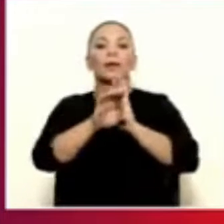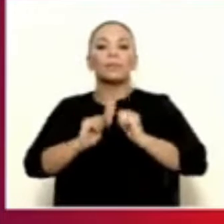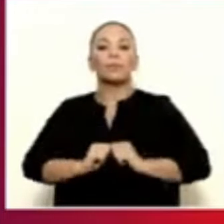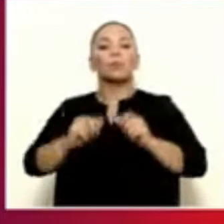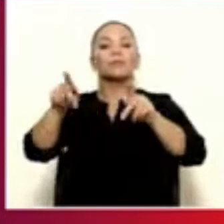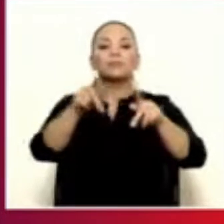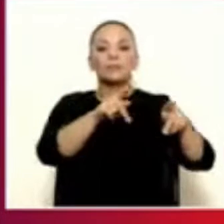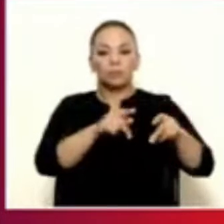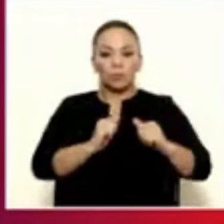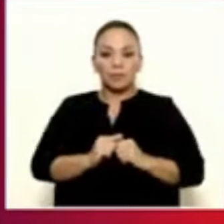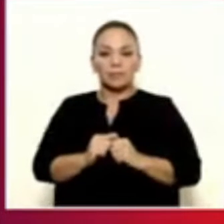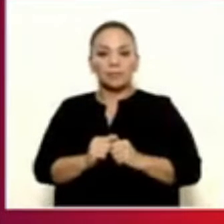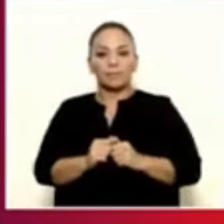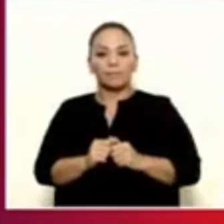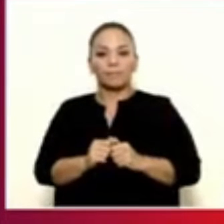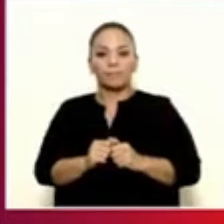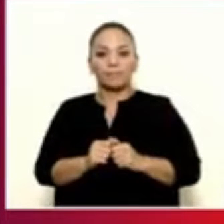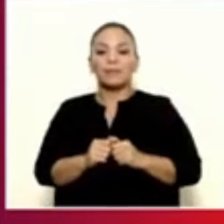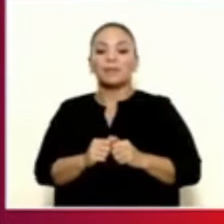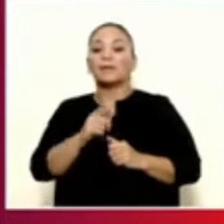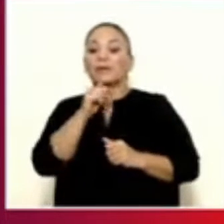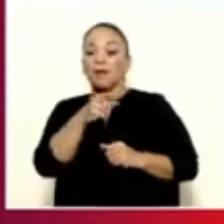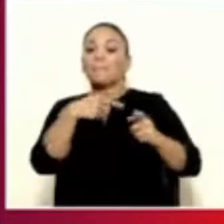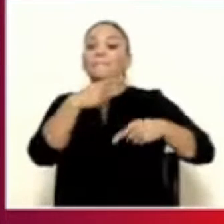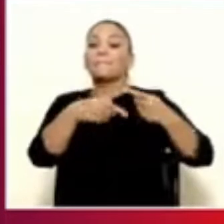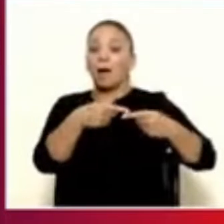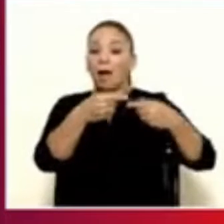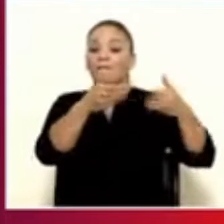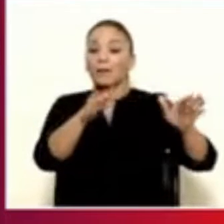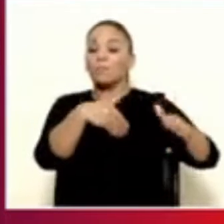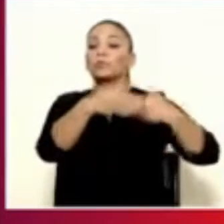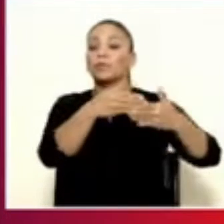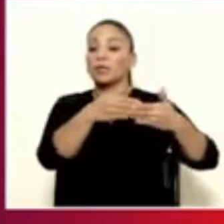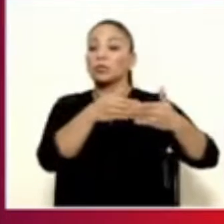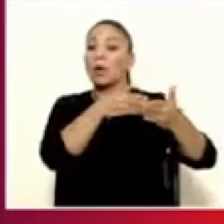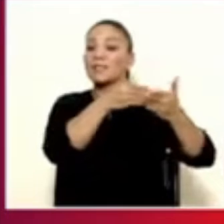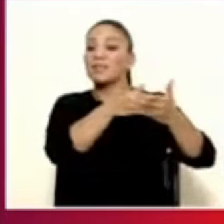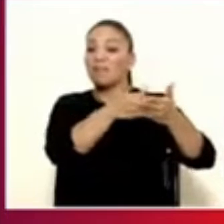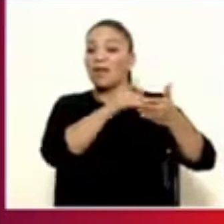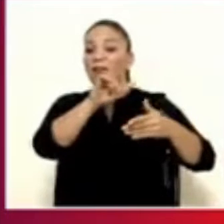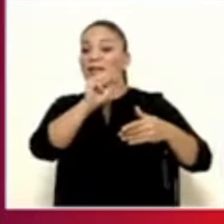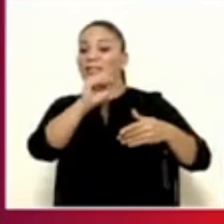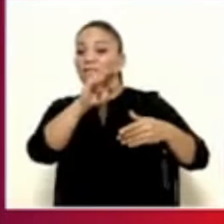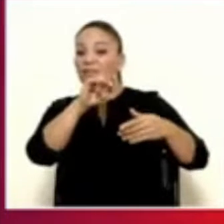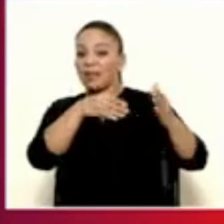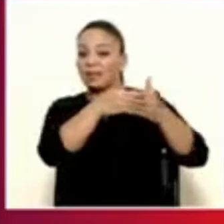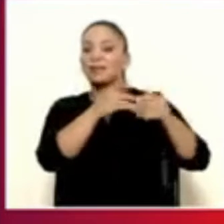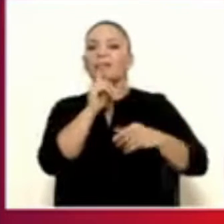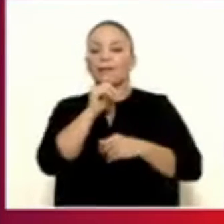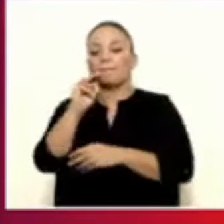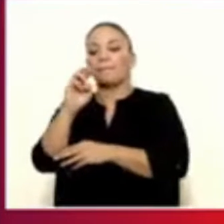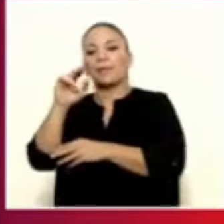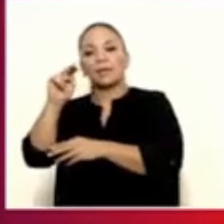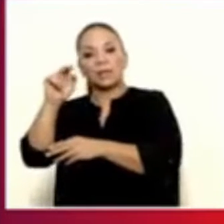personas a quienes se les va a presentar el proceso de lesividad. Estas incluyen Mirna